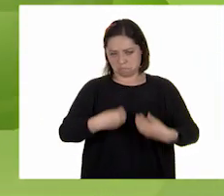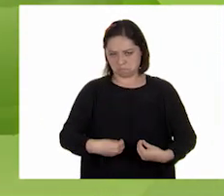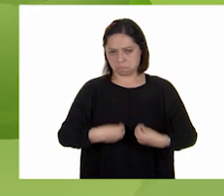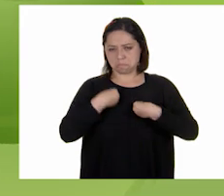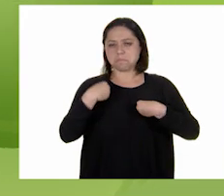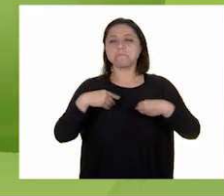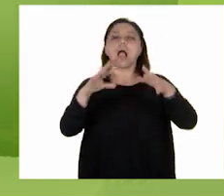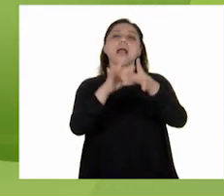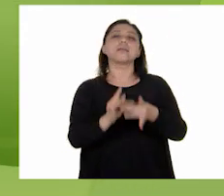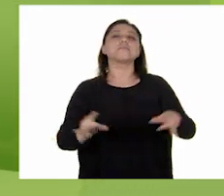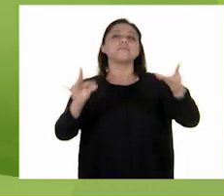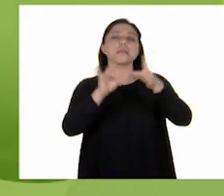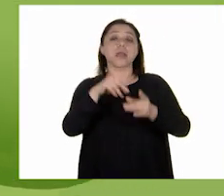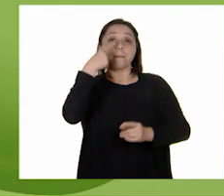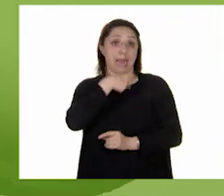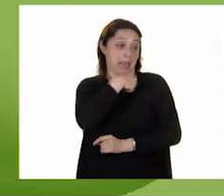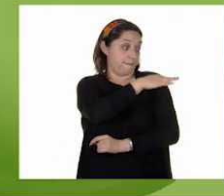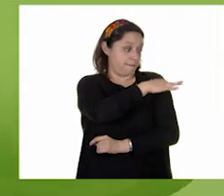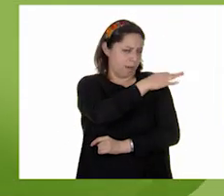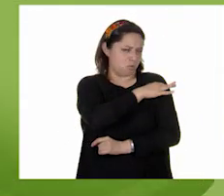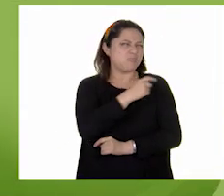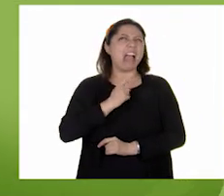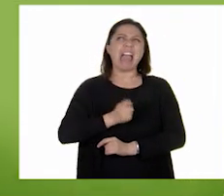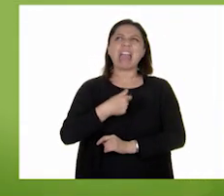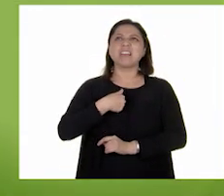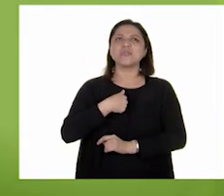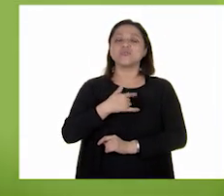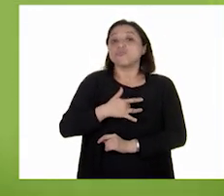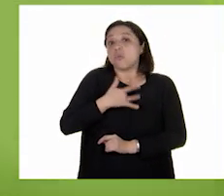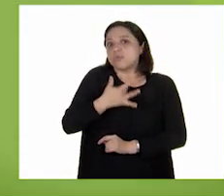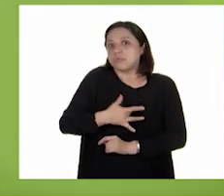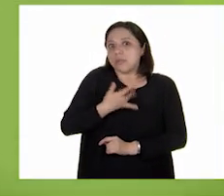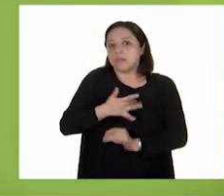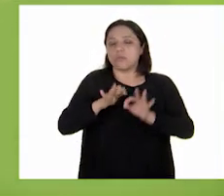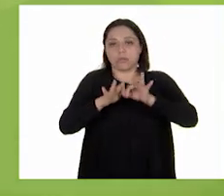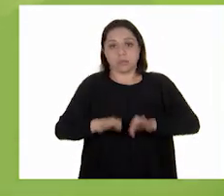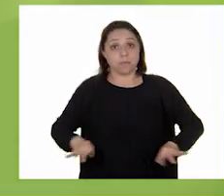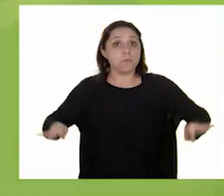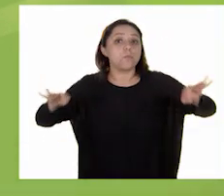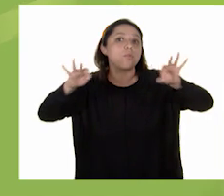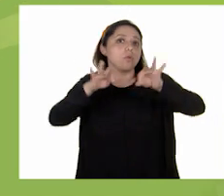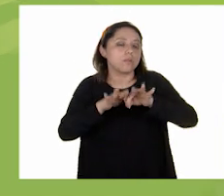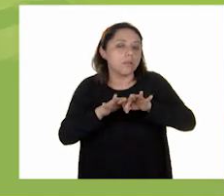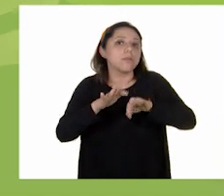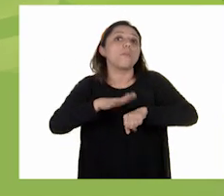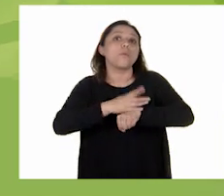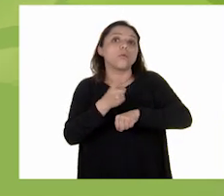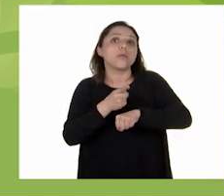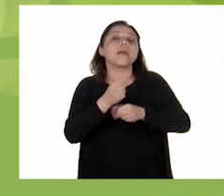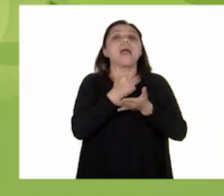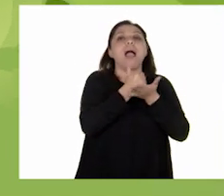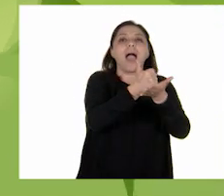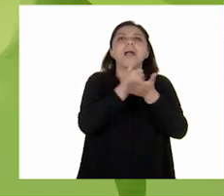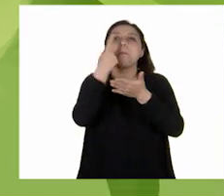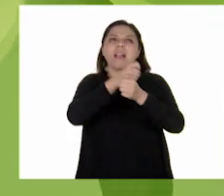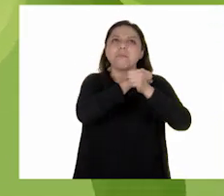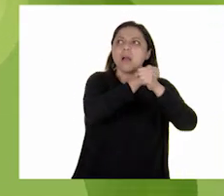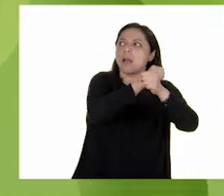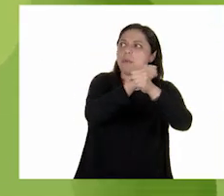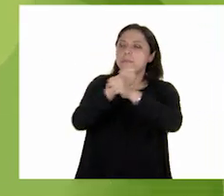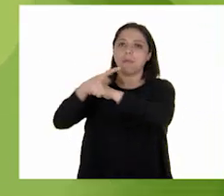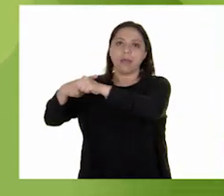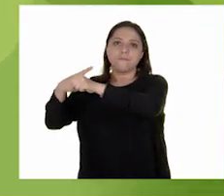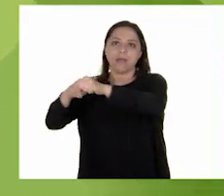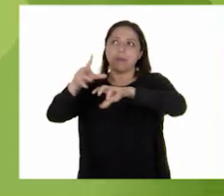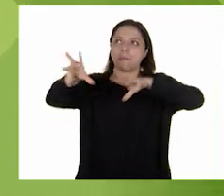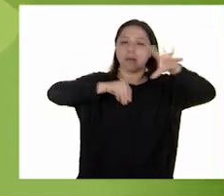explicar lo que es para mí una vacuna. Una vacuna para mí es algo muy importante porque te ayuda a combatir enfermedades y es lo